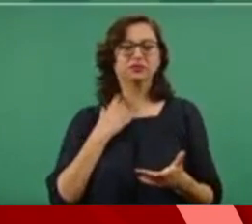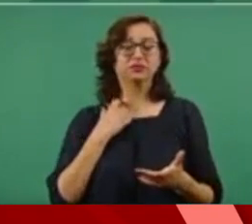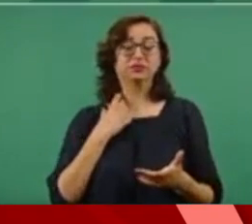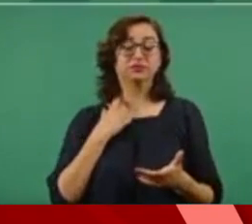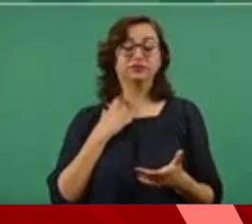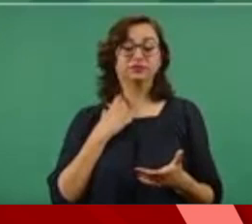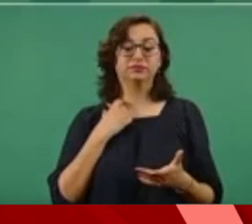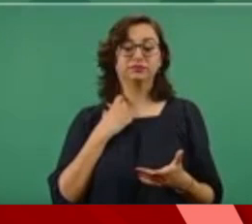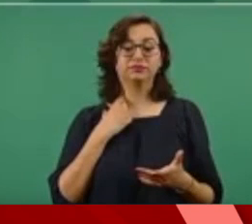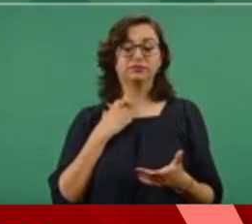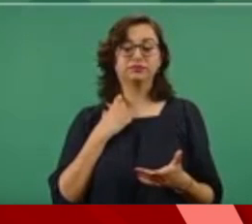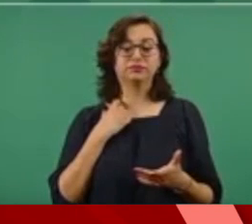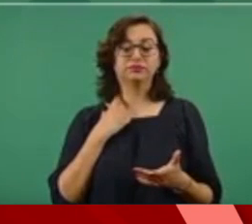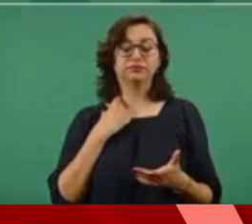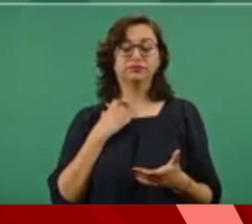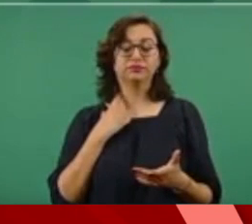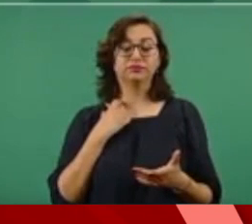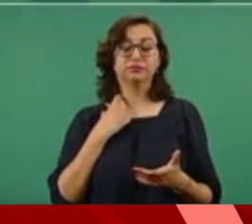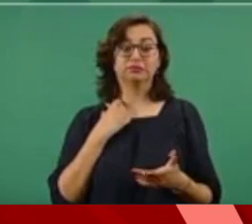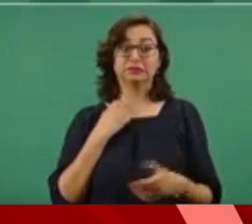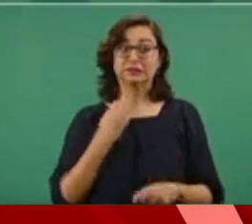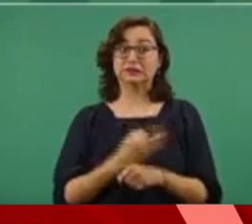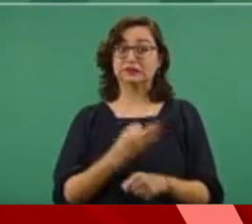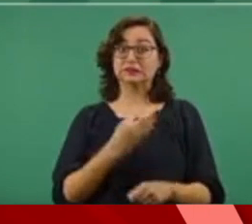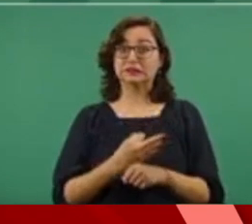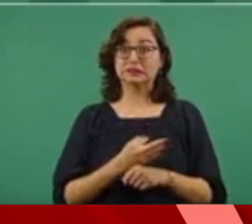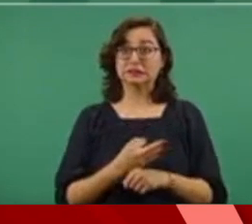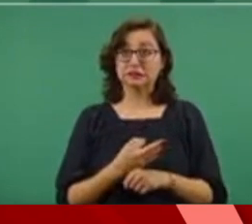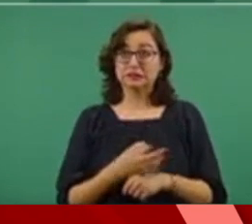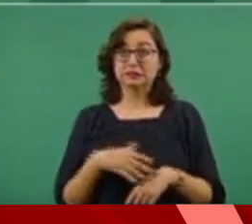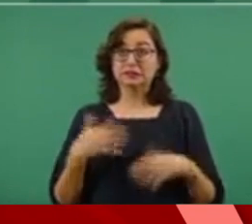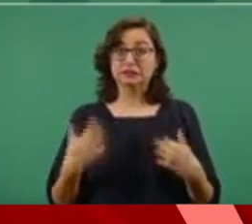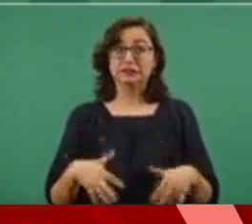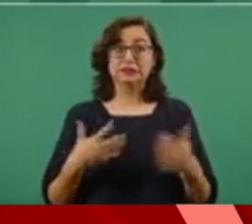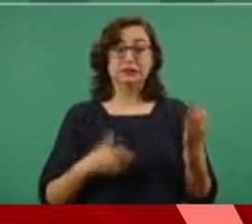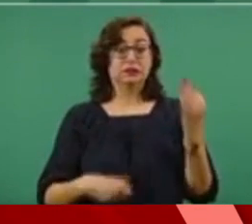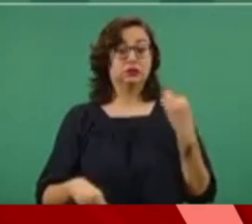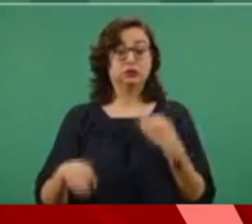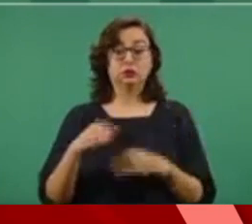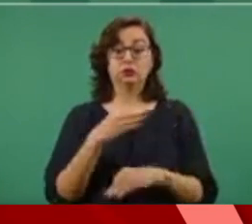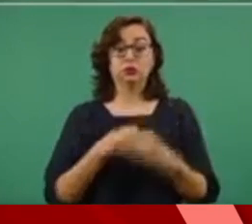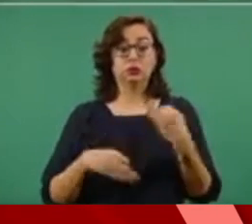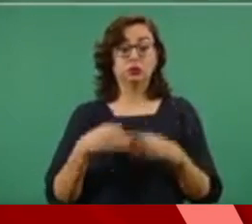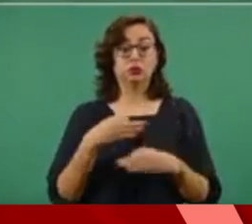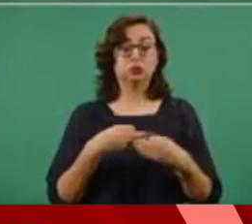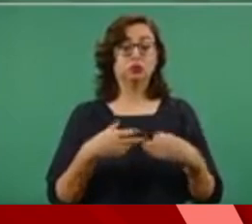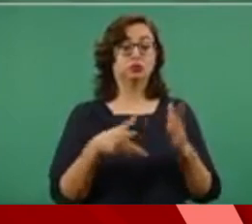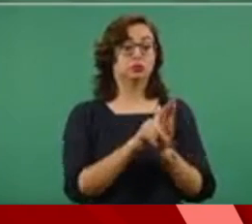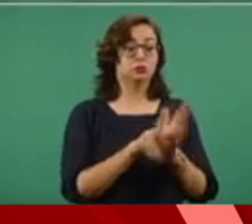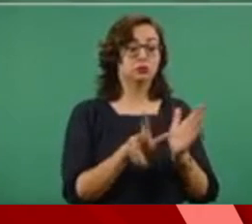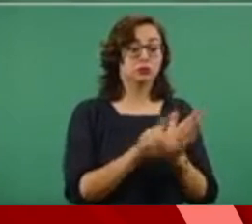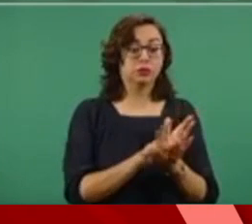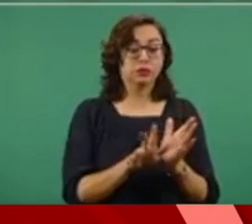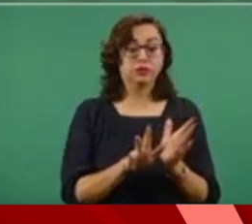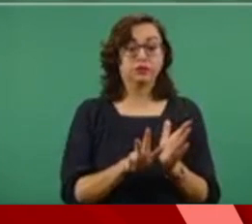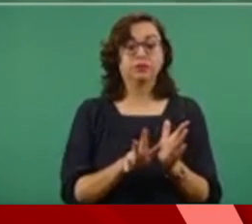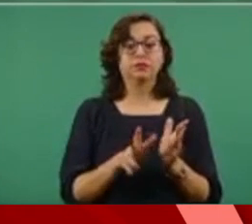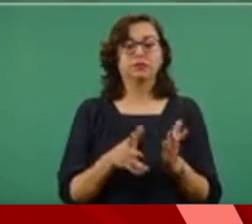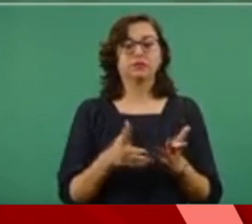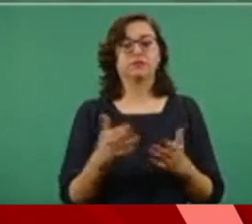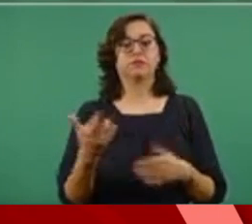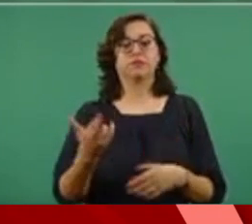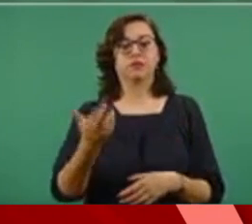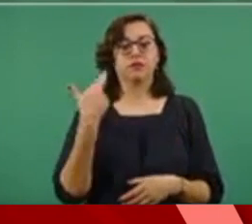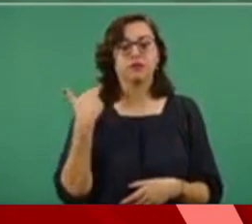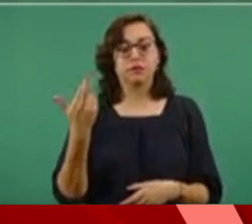ahora están desatados todos, periódicos, estaciones de